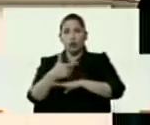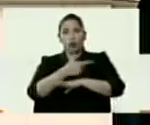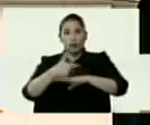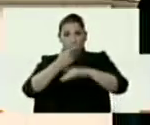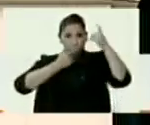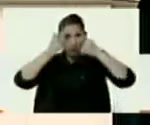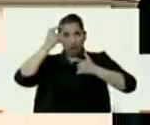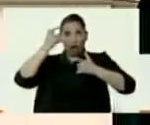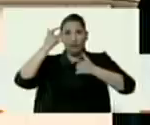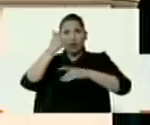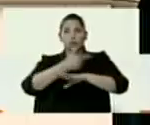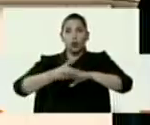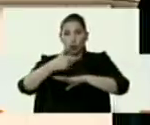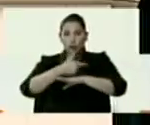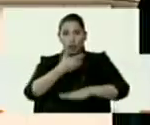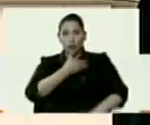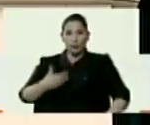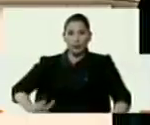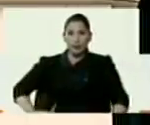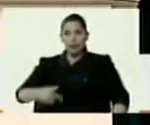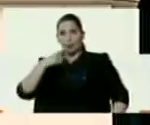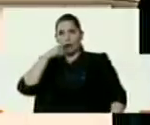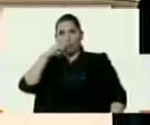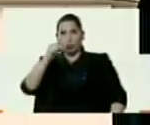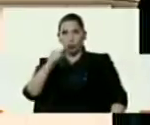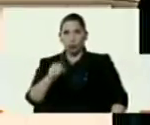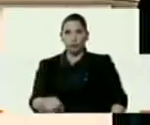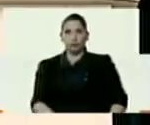Chávez y el gobierno del presidente Nicolás Maduro